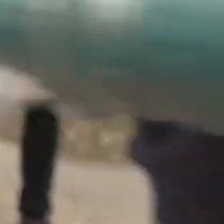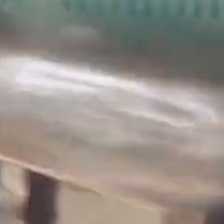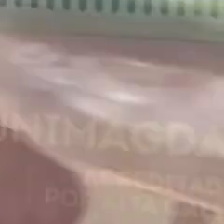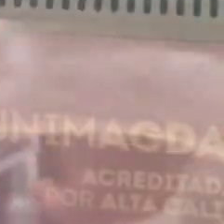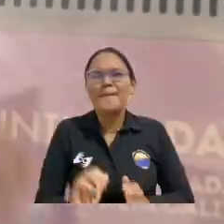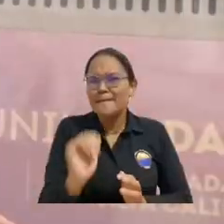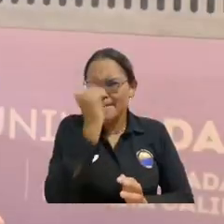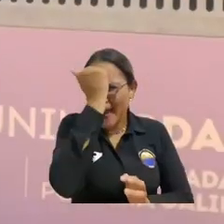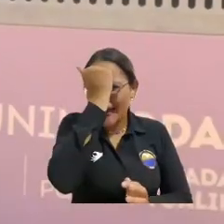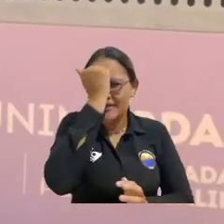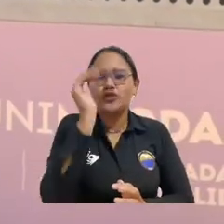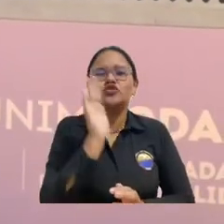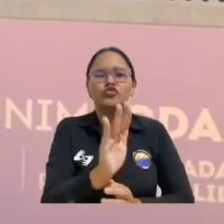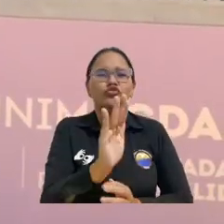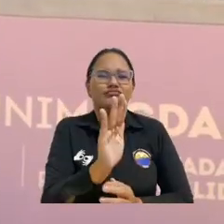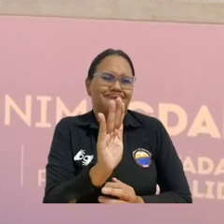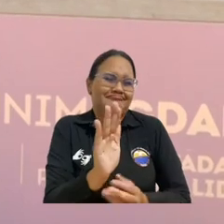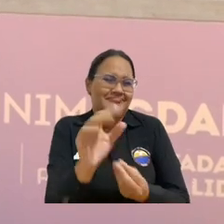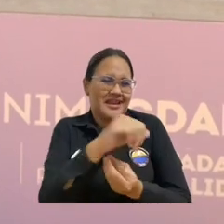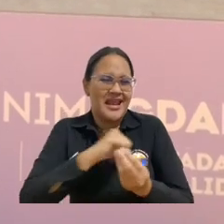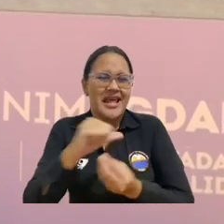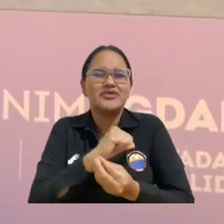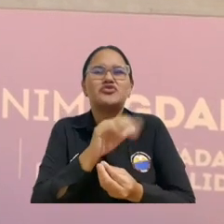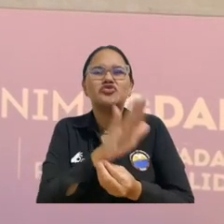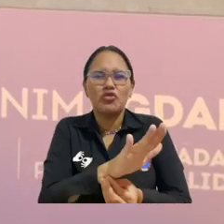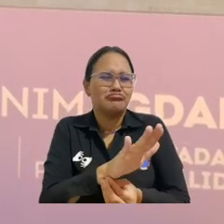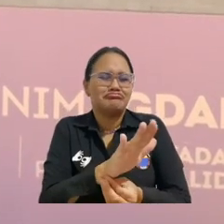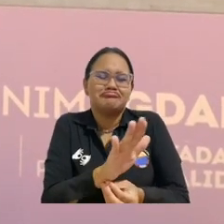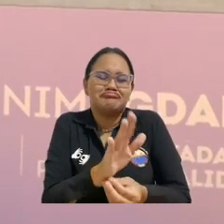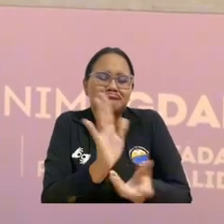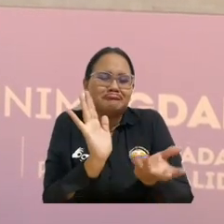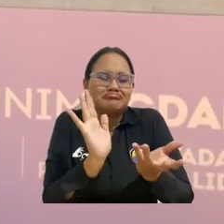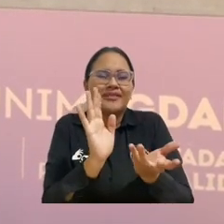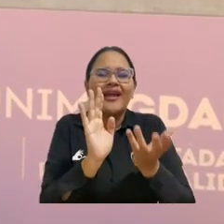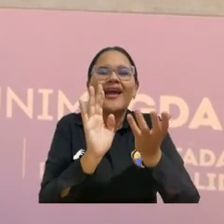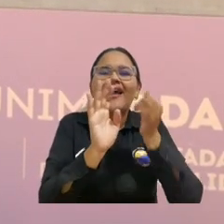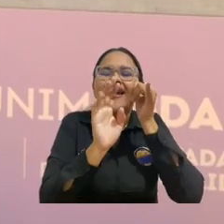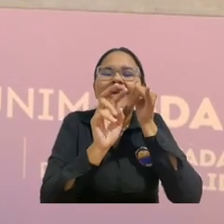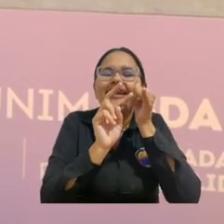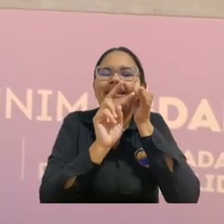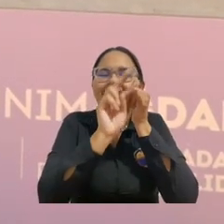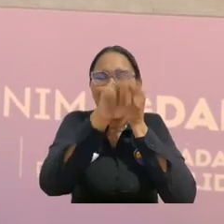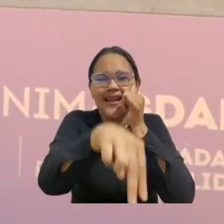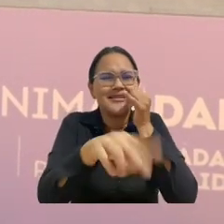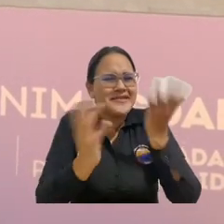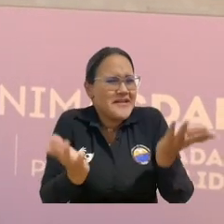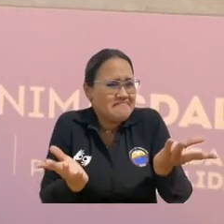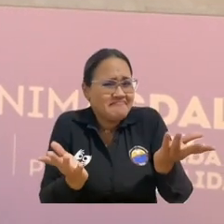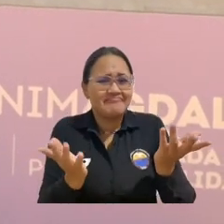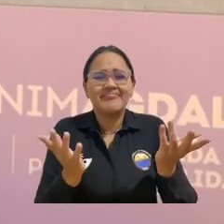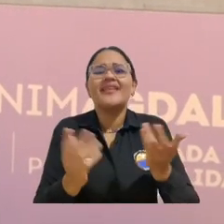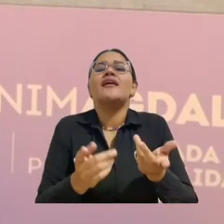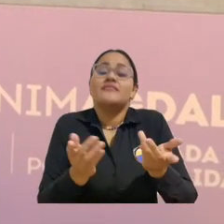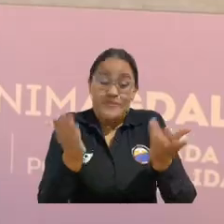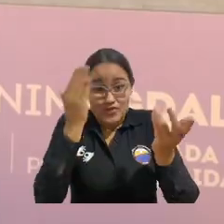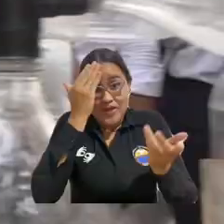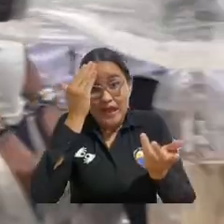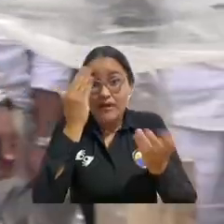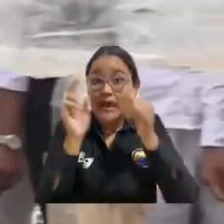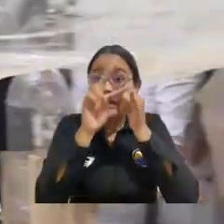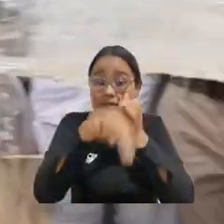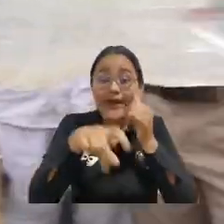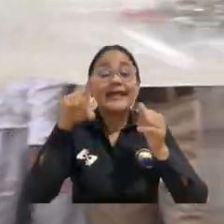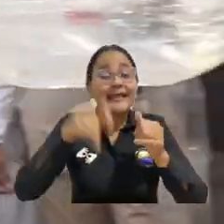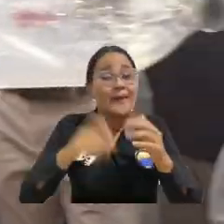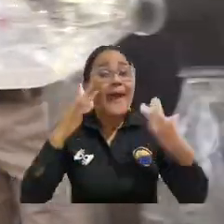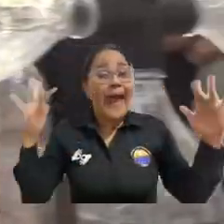Música Fundamentado en las áreas básicas y en la ciencia básica de la ingeniería, pero entendiendo también que la ingeniería civil, como madre de todas las ingenierías, también